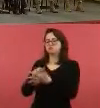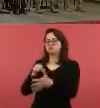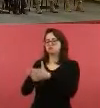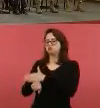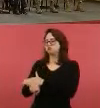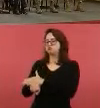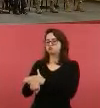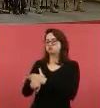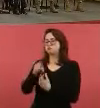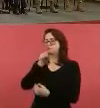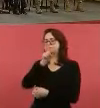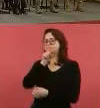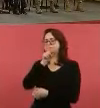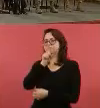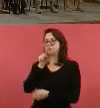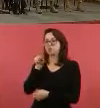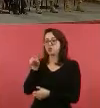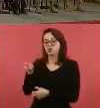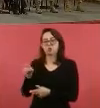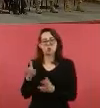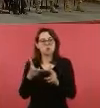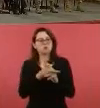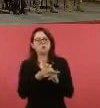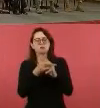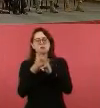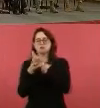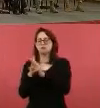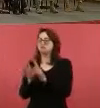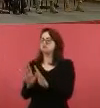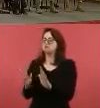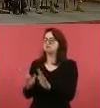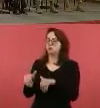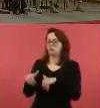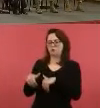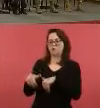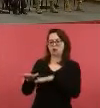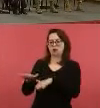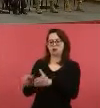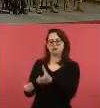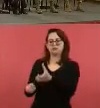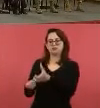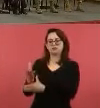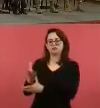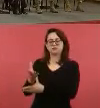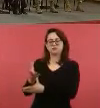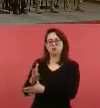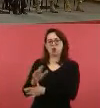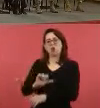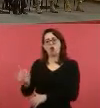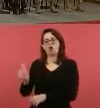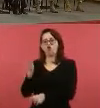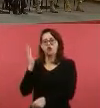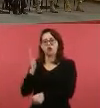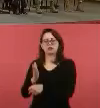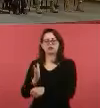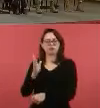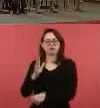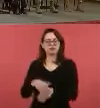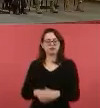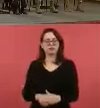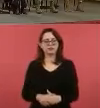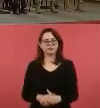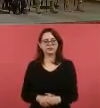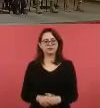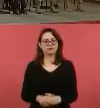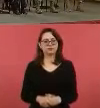oficiosa impuesta a un presunto homicida para que el juez de control le imponga otra u otras medidas cautelares.